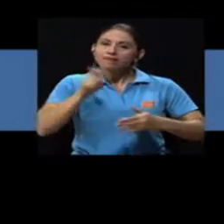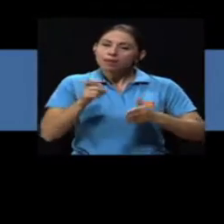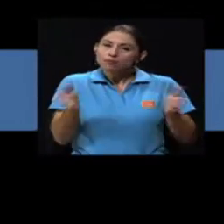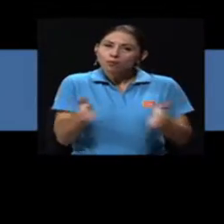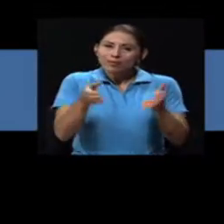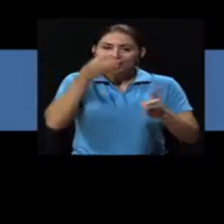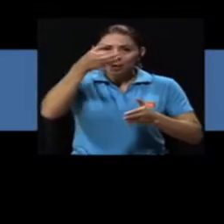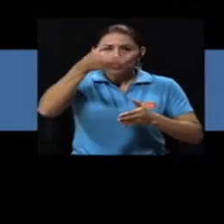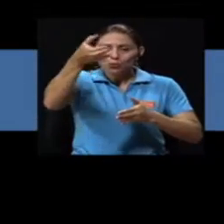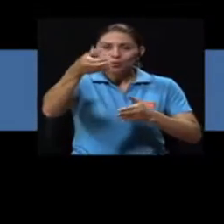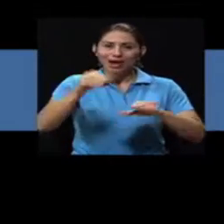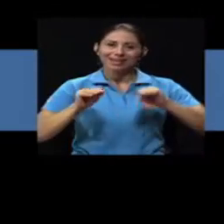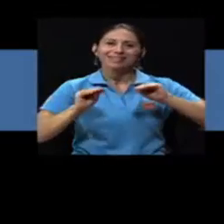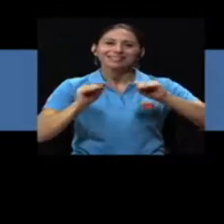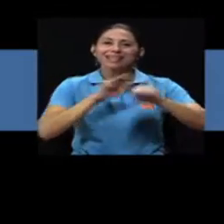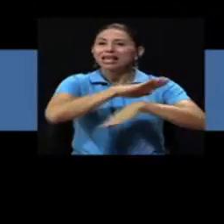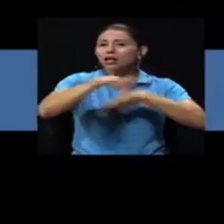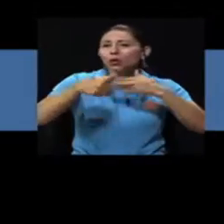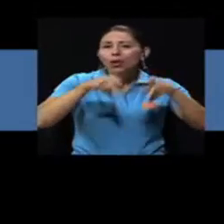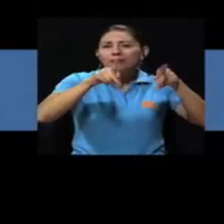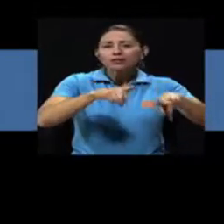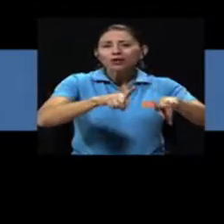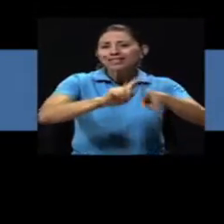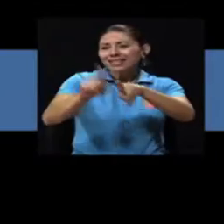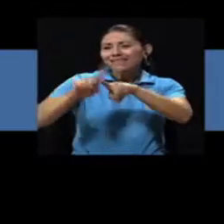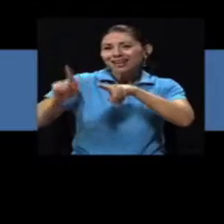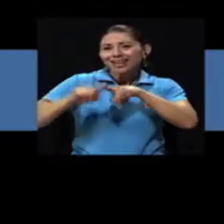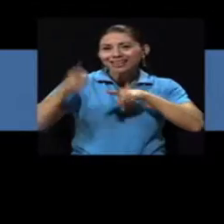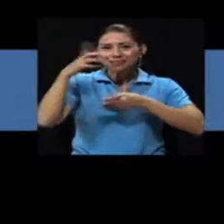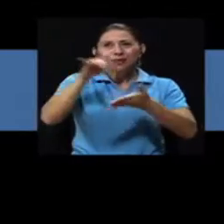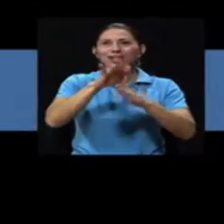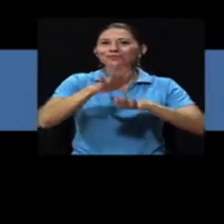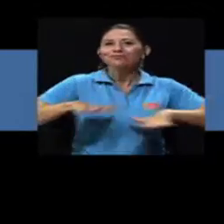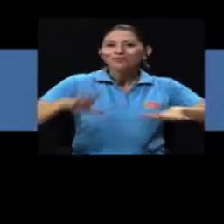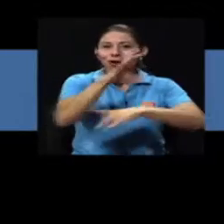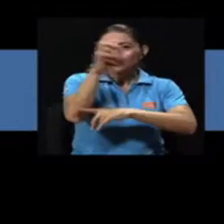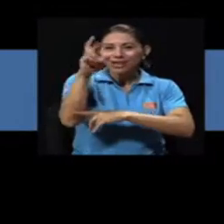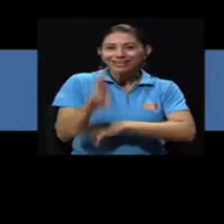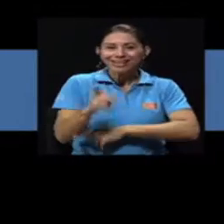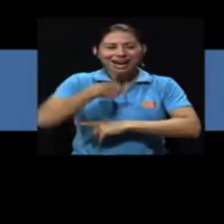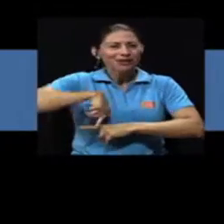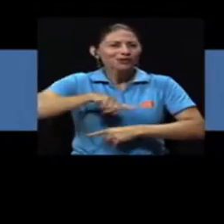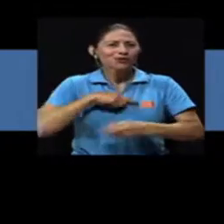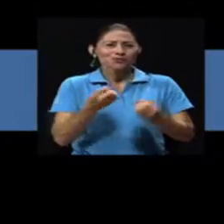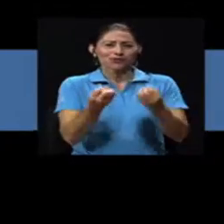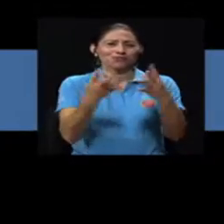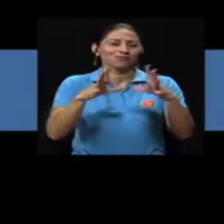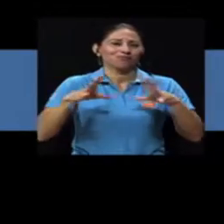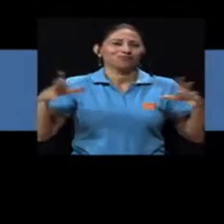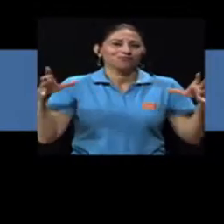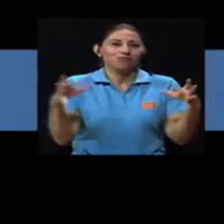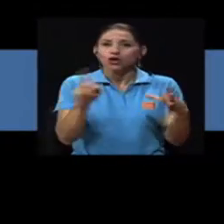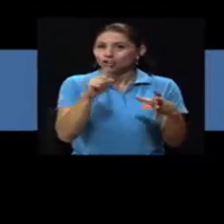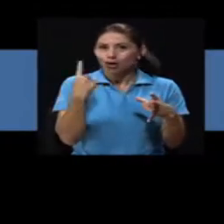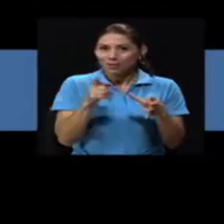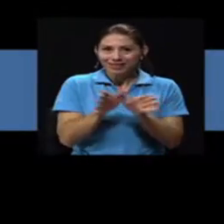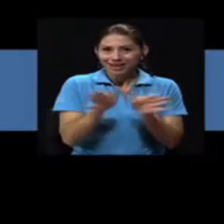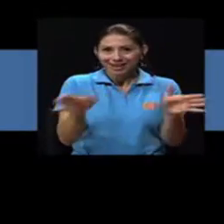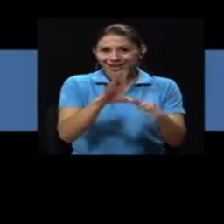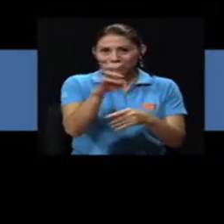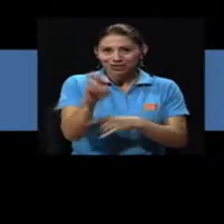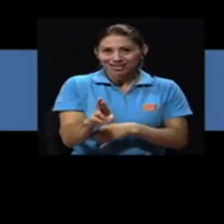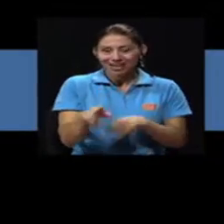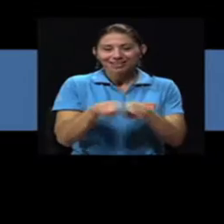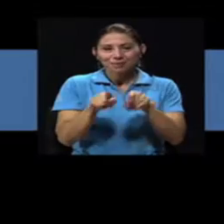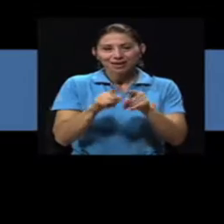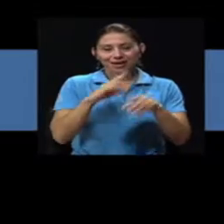en la que se enseña que todos somos diferentes, ¿verdad? Y eso es lo que nos hace ser Costa Rica, ¿verdad? Somos un grupo de montón y en general, ¿verdad? No